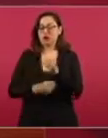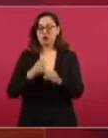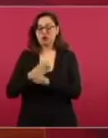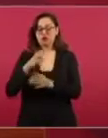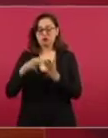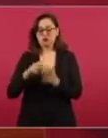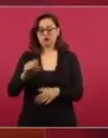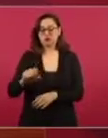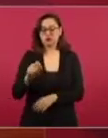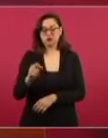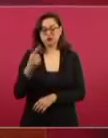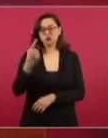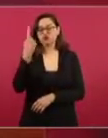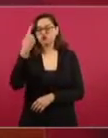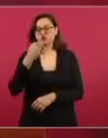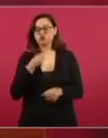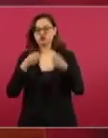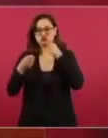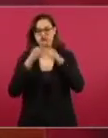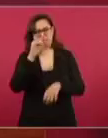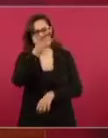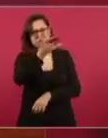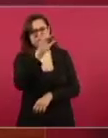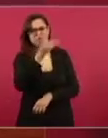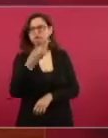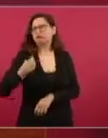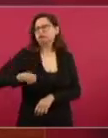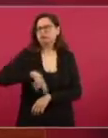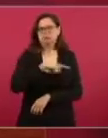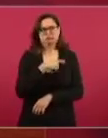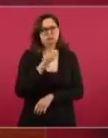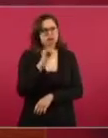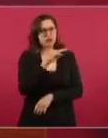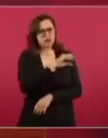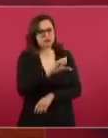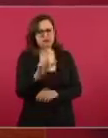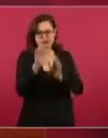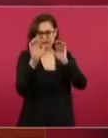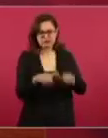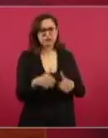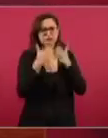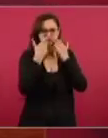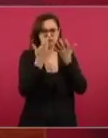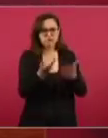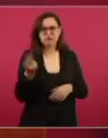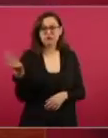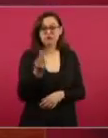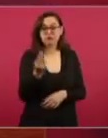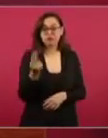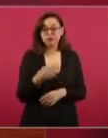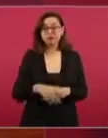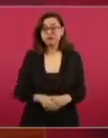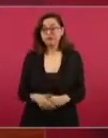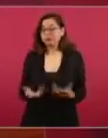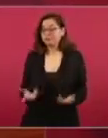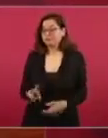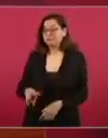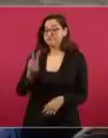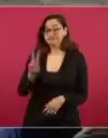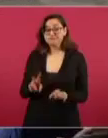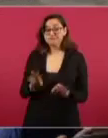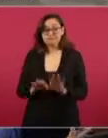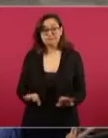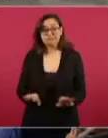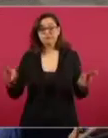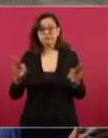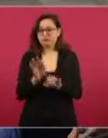es un logro muy importante para el gremio, porque permite a varios cientos, miles nos acaban de decir ahorita, aunque creo que son